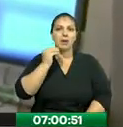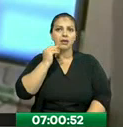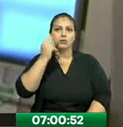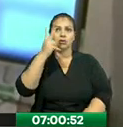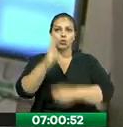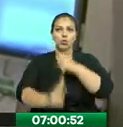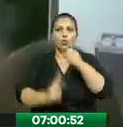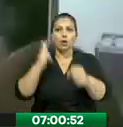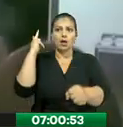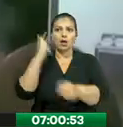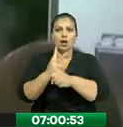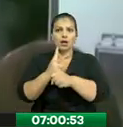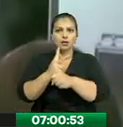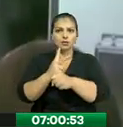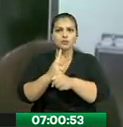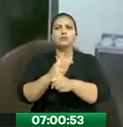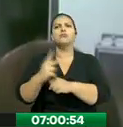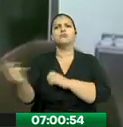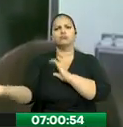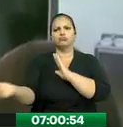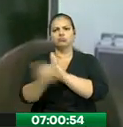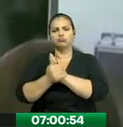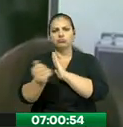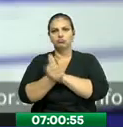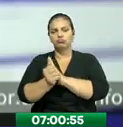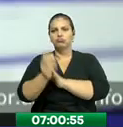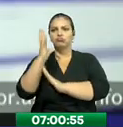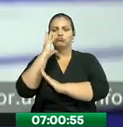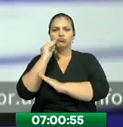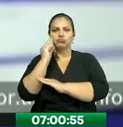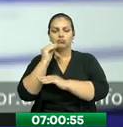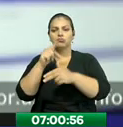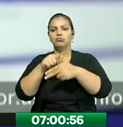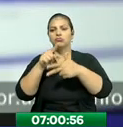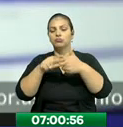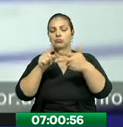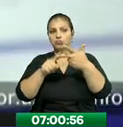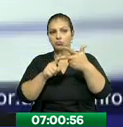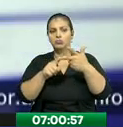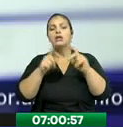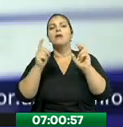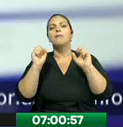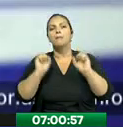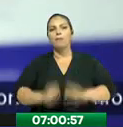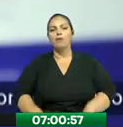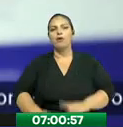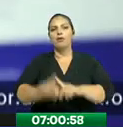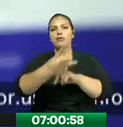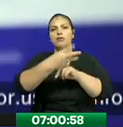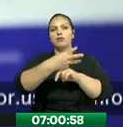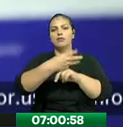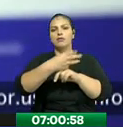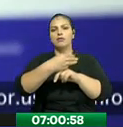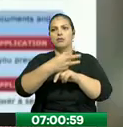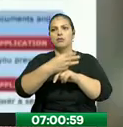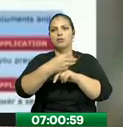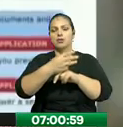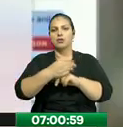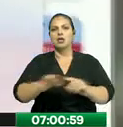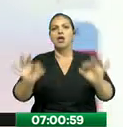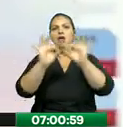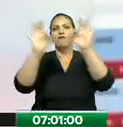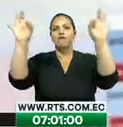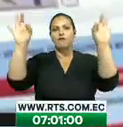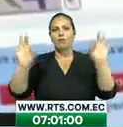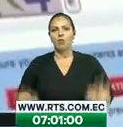de preparación o experiencia. Para poder inscribirse, usted debe acceder al formulario electrónico que está habilitado desde el pasado 2 de